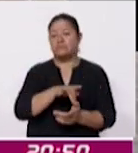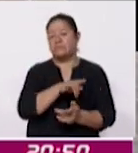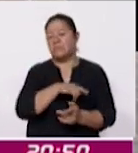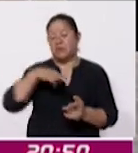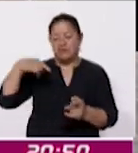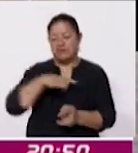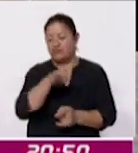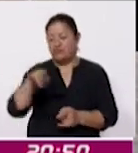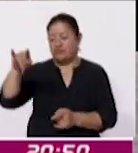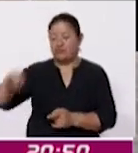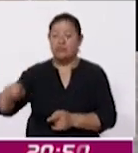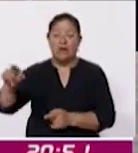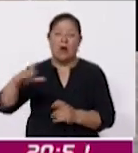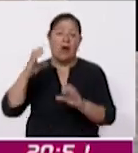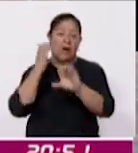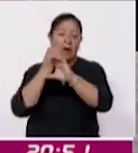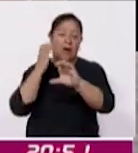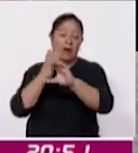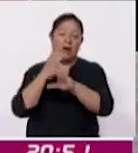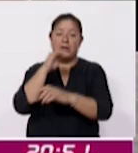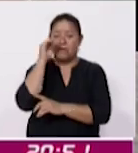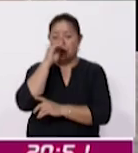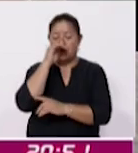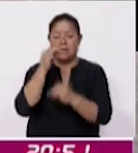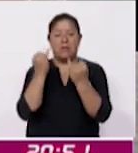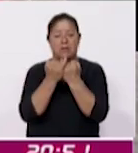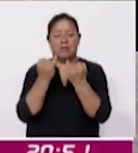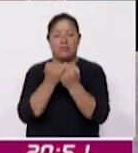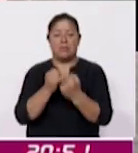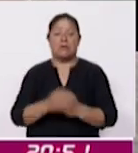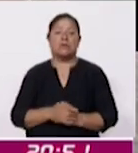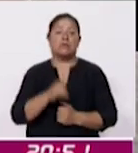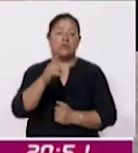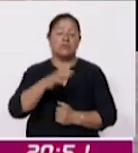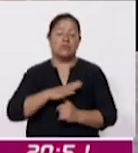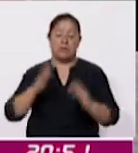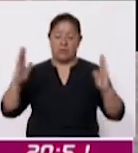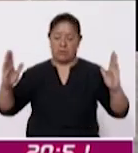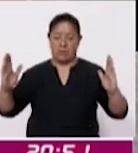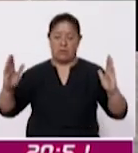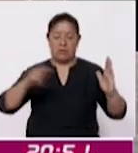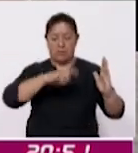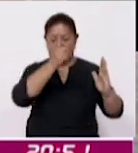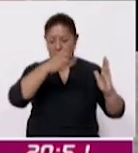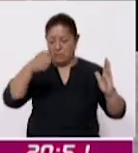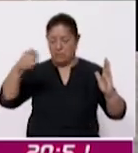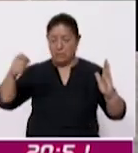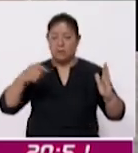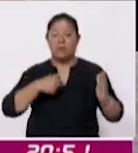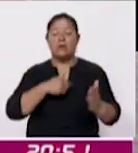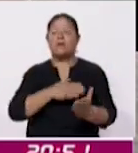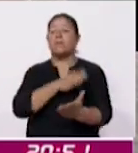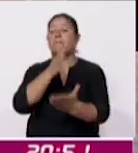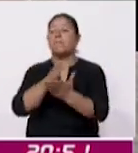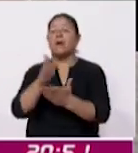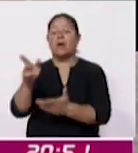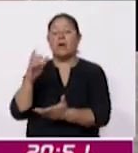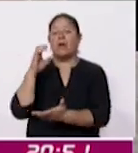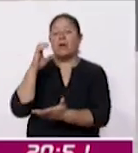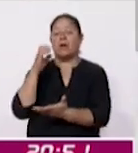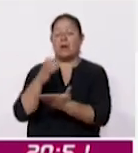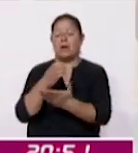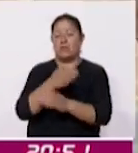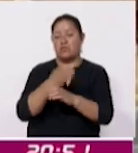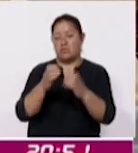autobuses también de las parroquias gratuito basta que lleven el cartelón de la visita a las reliquias de San Judas